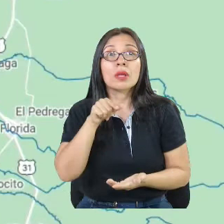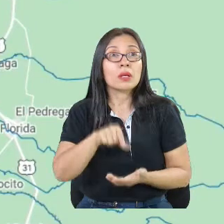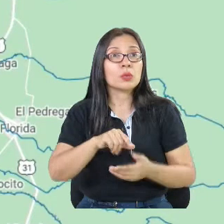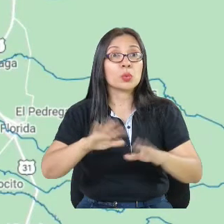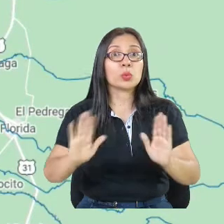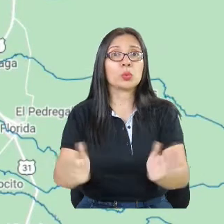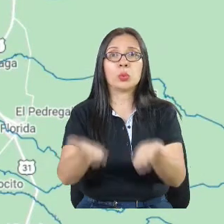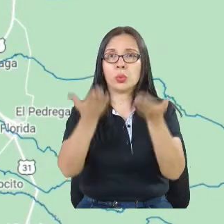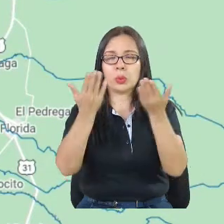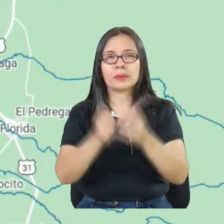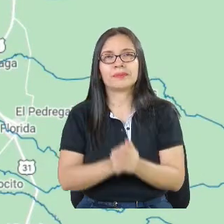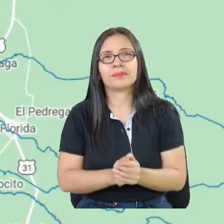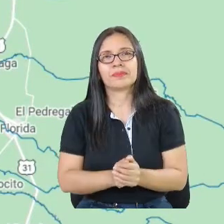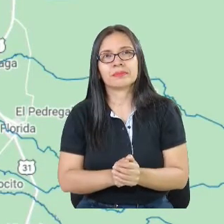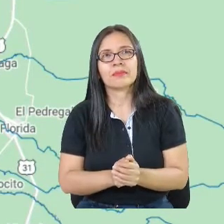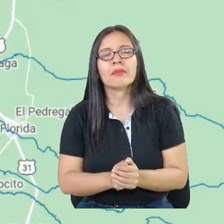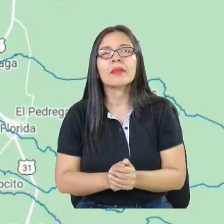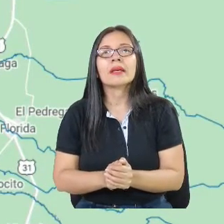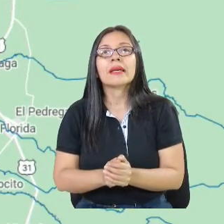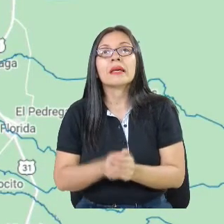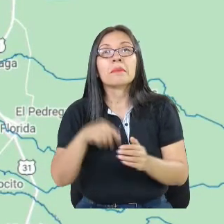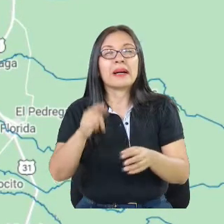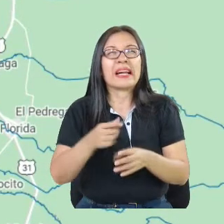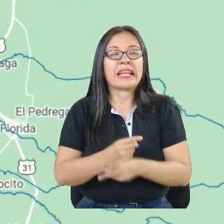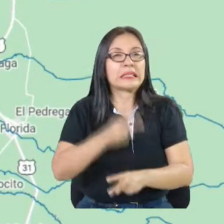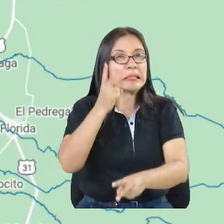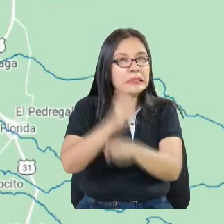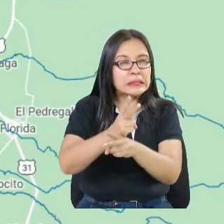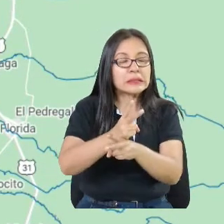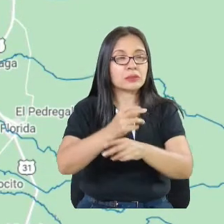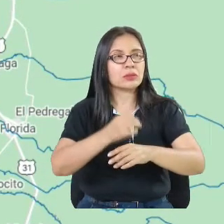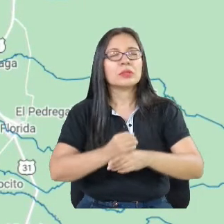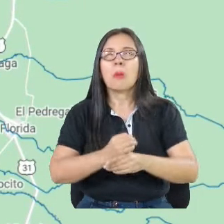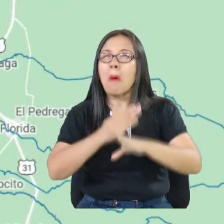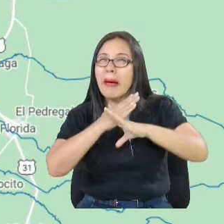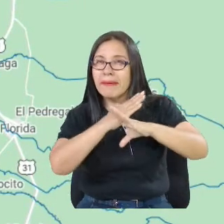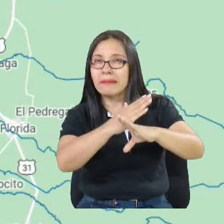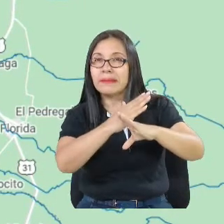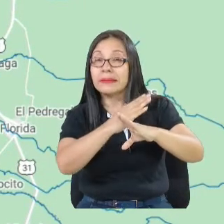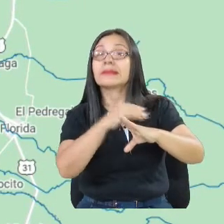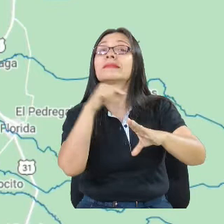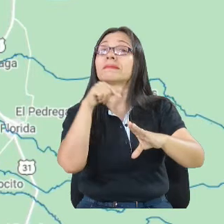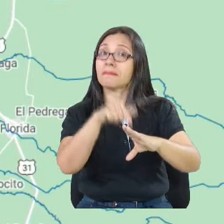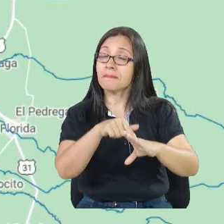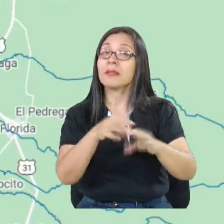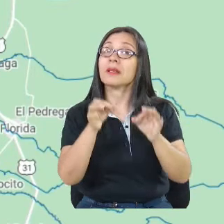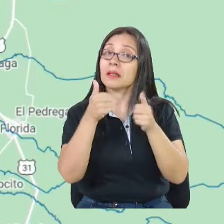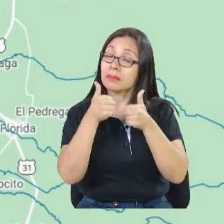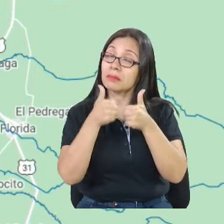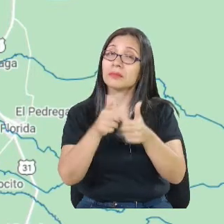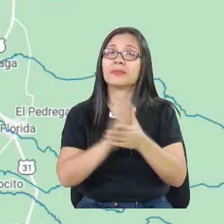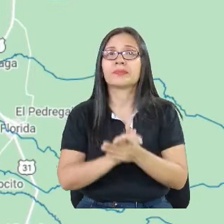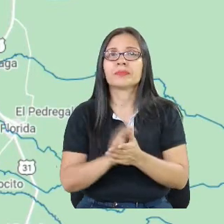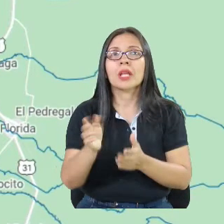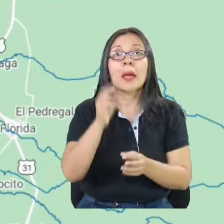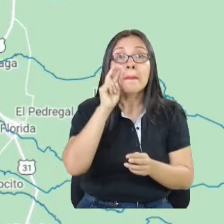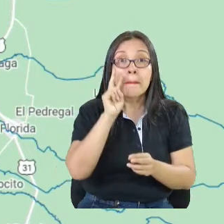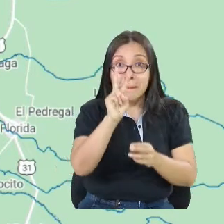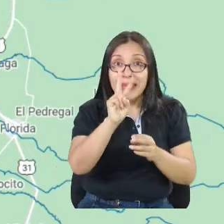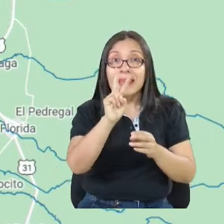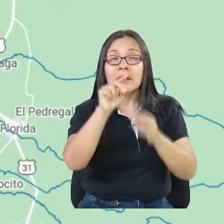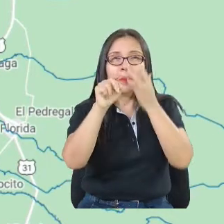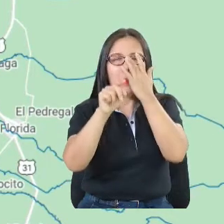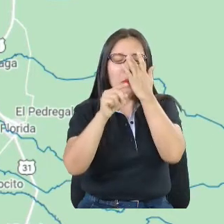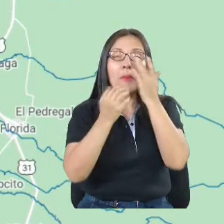en términos de gestión del riesgo. Y aquí lo que podemos ver es las diferentes estaciones, lo que ven en